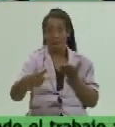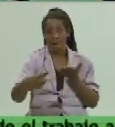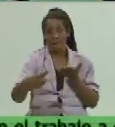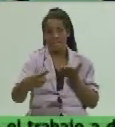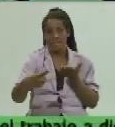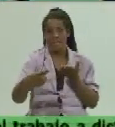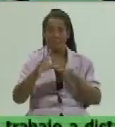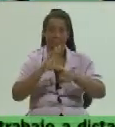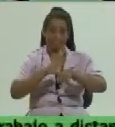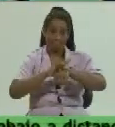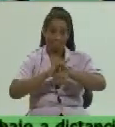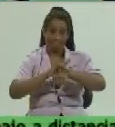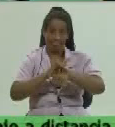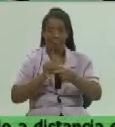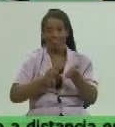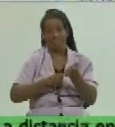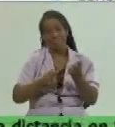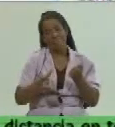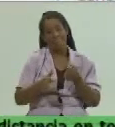provincia. Pasa a la próxima.